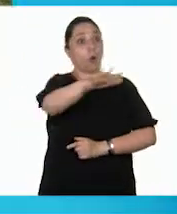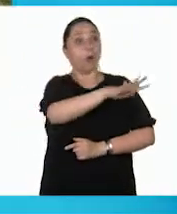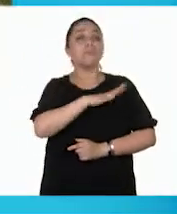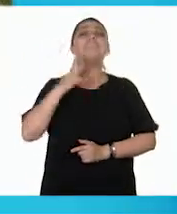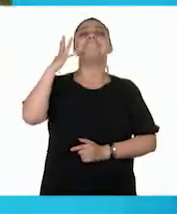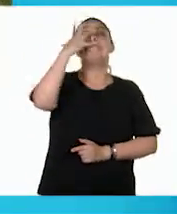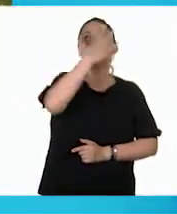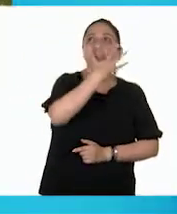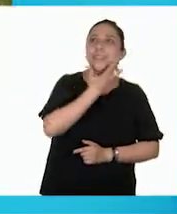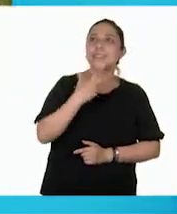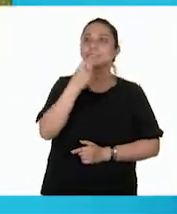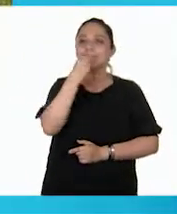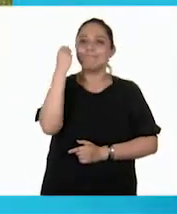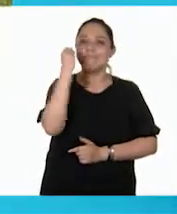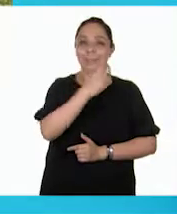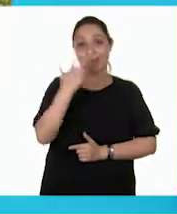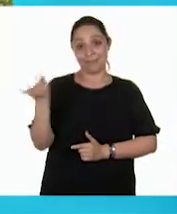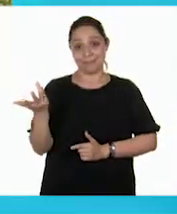más bonito.